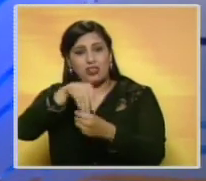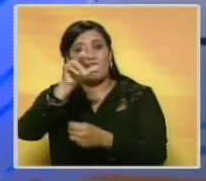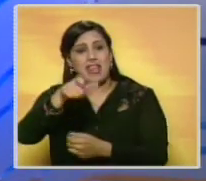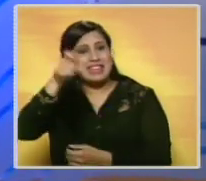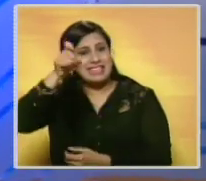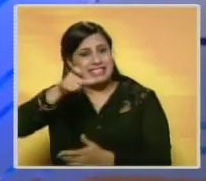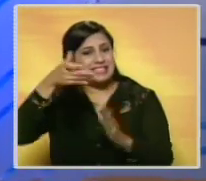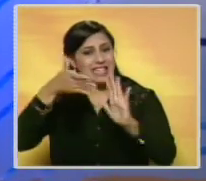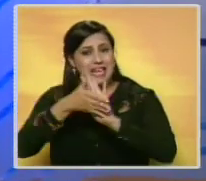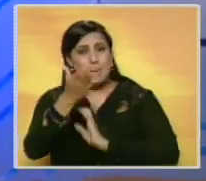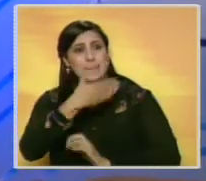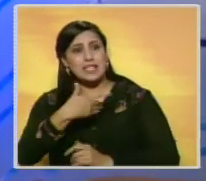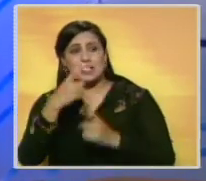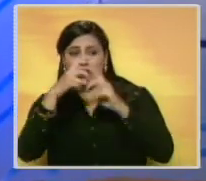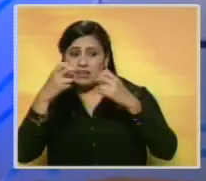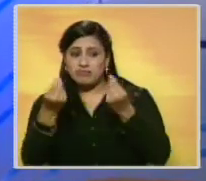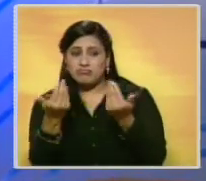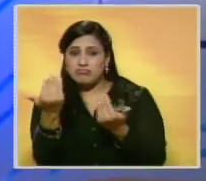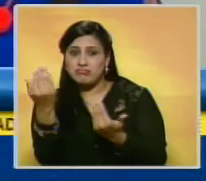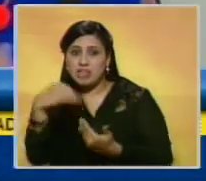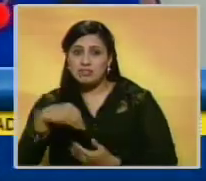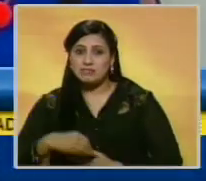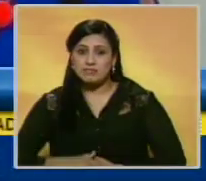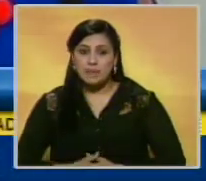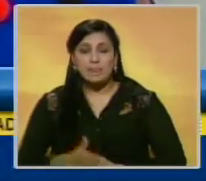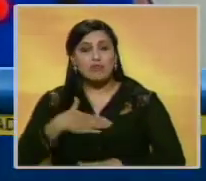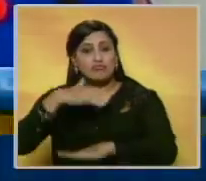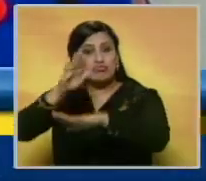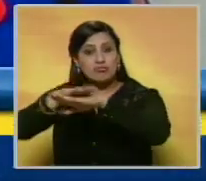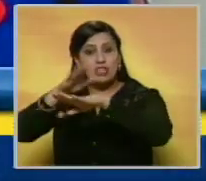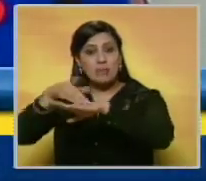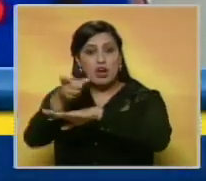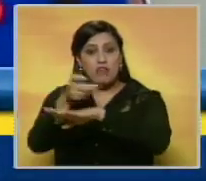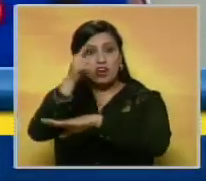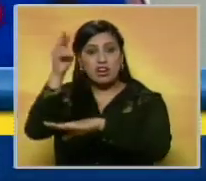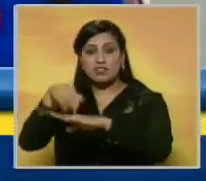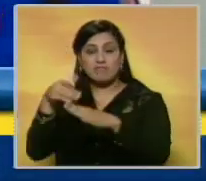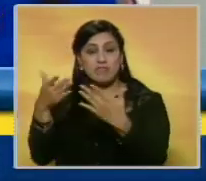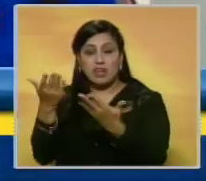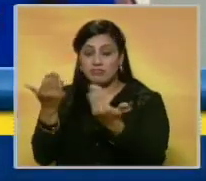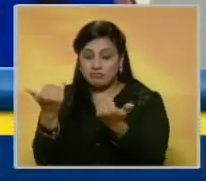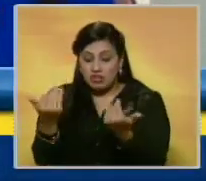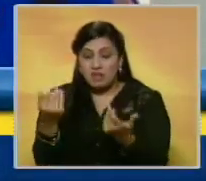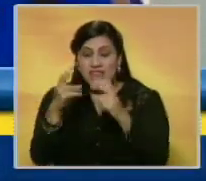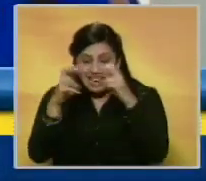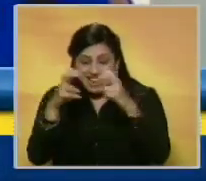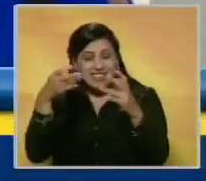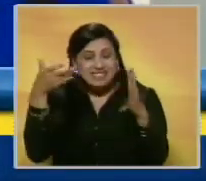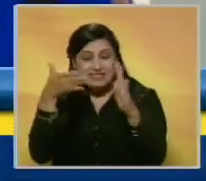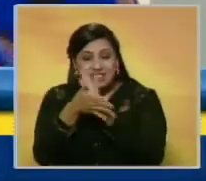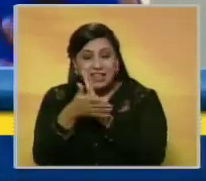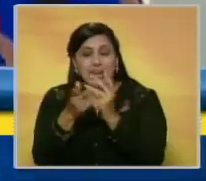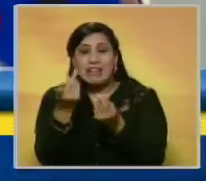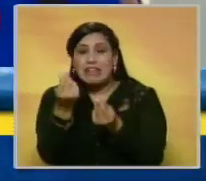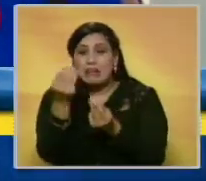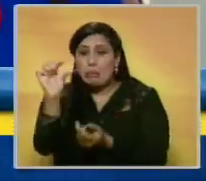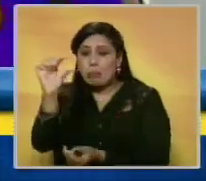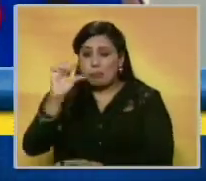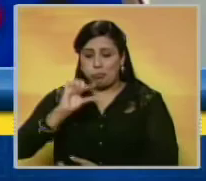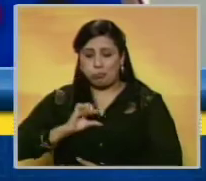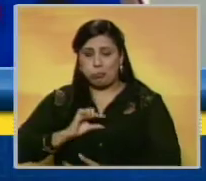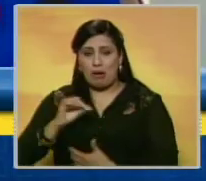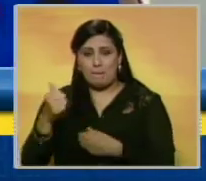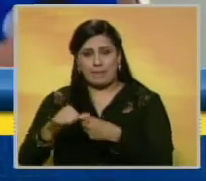solicitó al Ejecutivo Nacional revisar los montos. Hago un llamado al Gobierno Nacional para que revise el presupuesto de